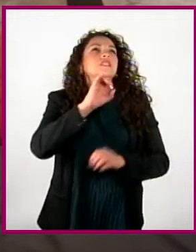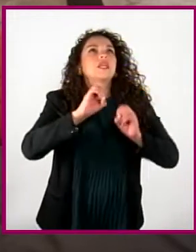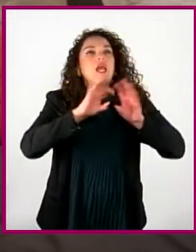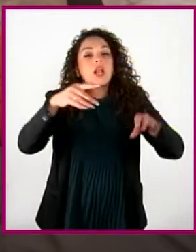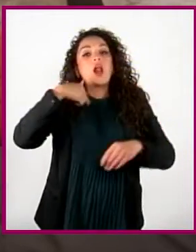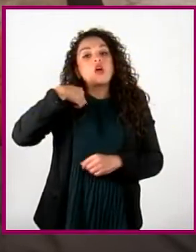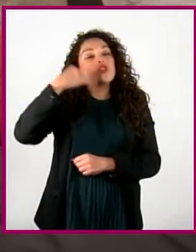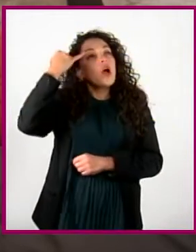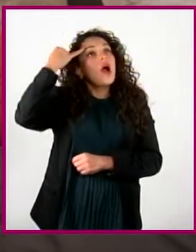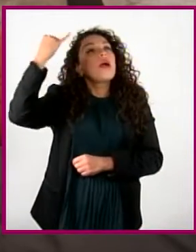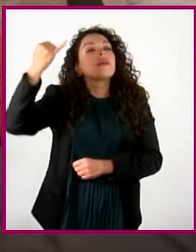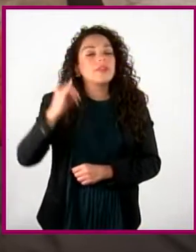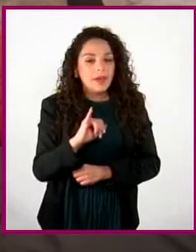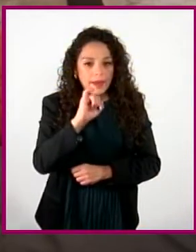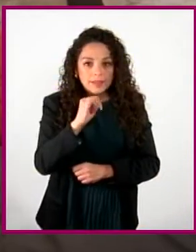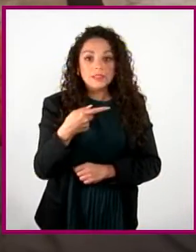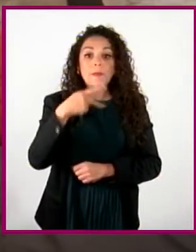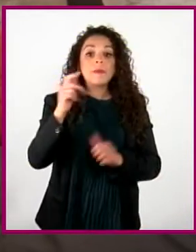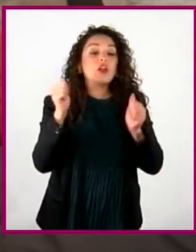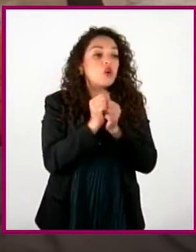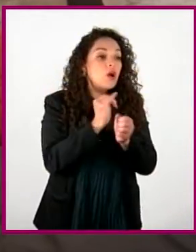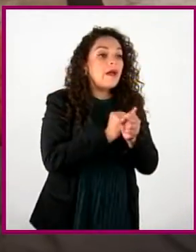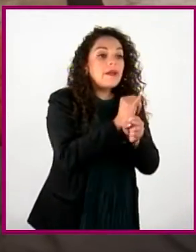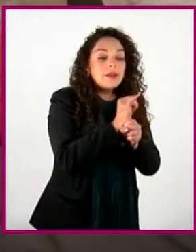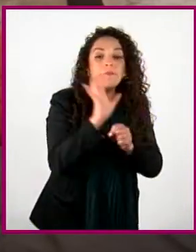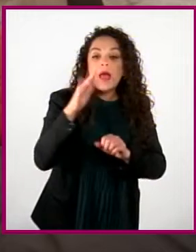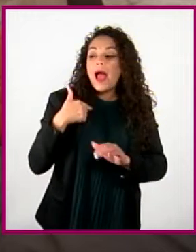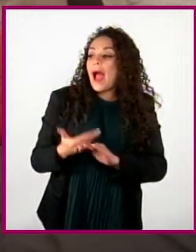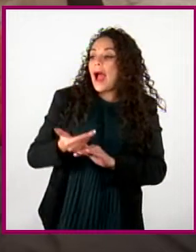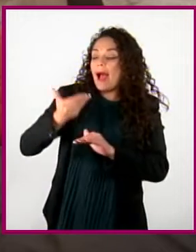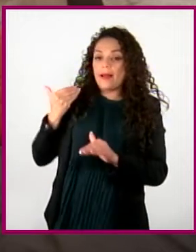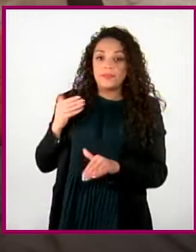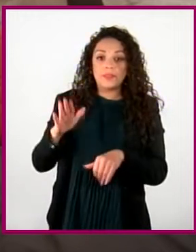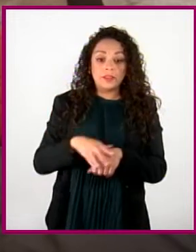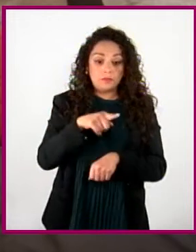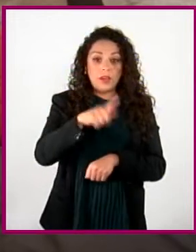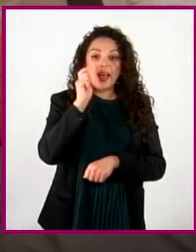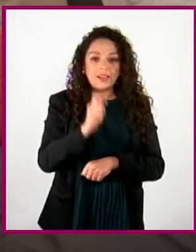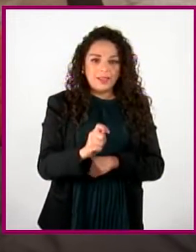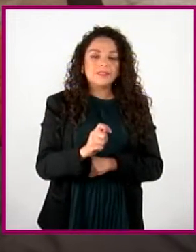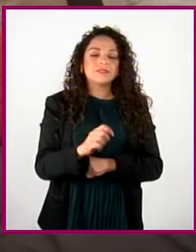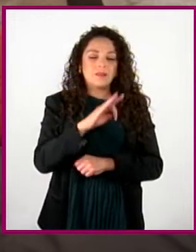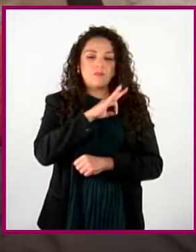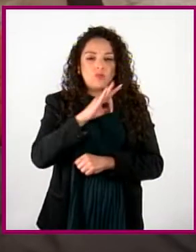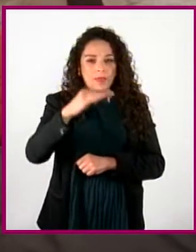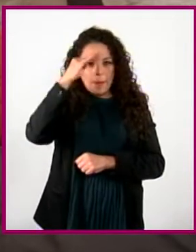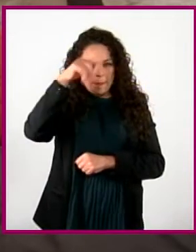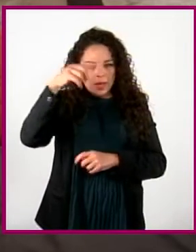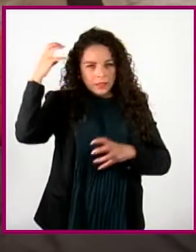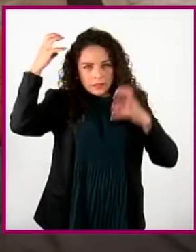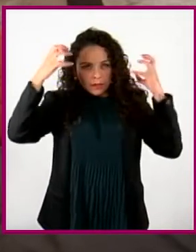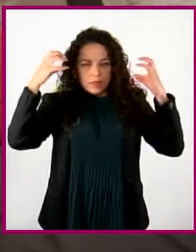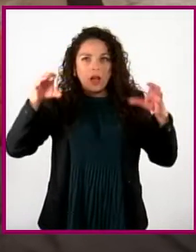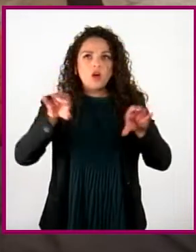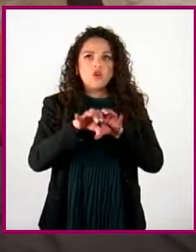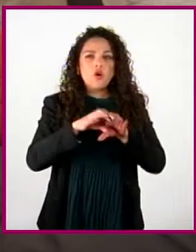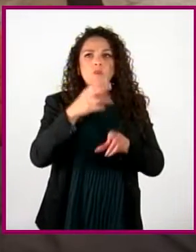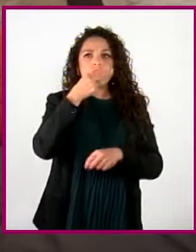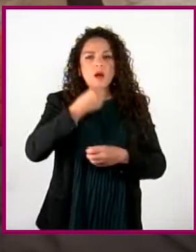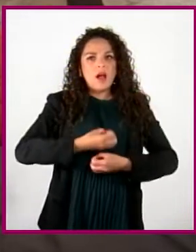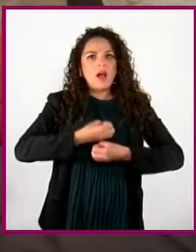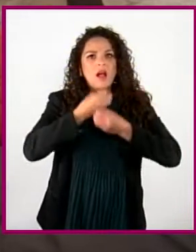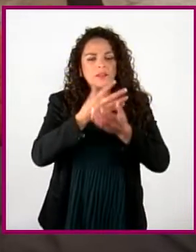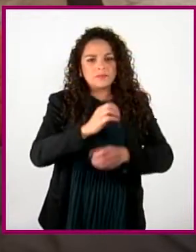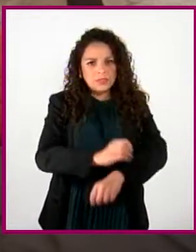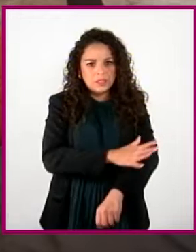Pero con base en la investigación que hice. La verdad es un juego para hacernos reflexionar sobre la forma en la que los hombres expresan sus